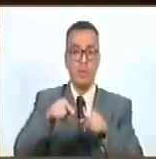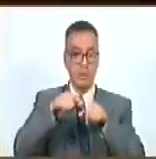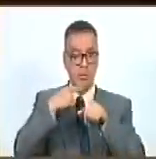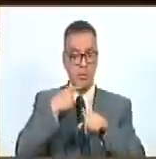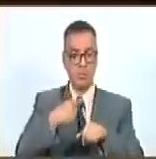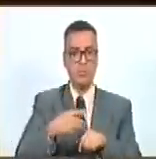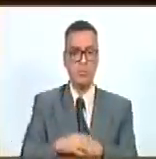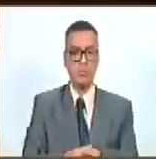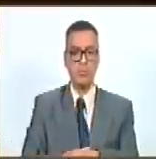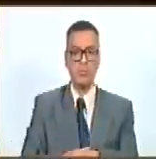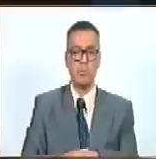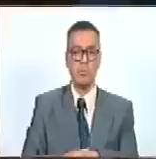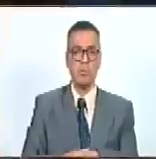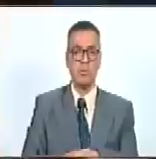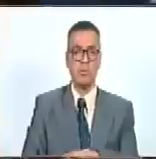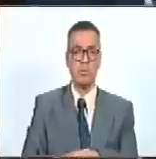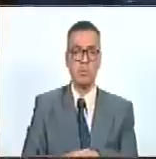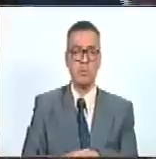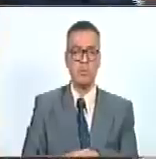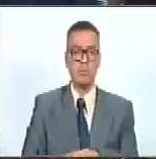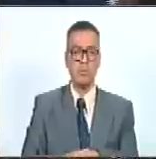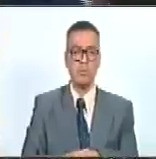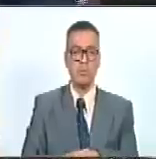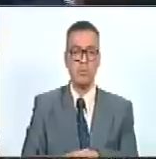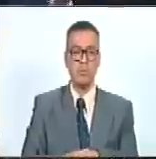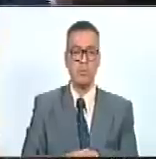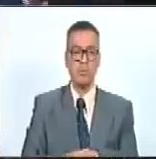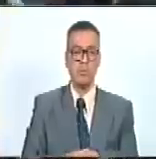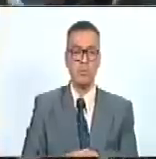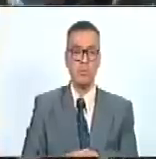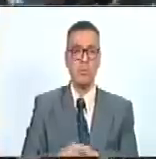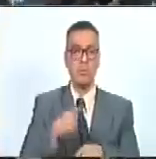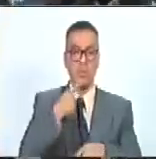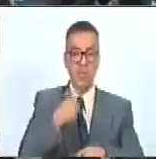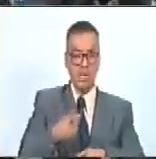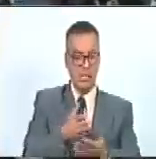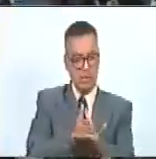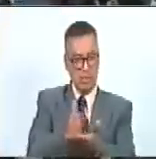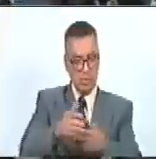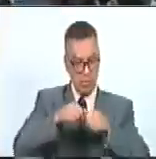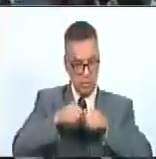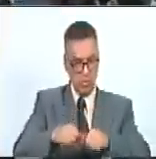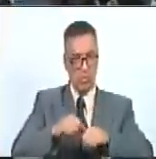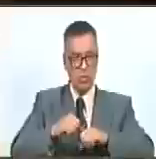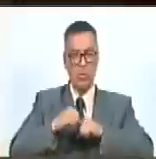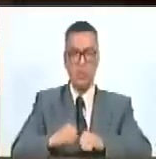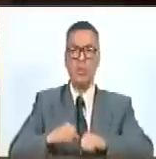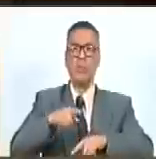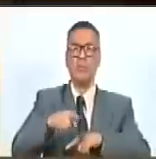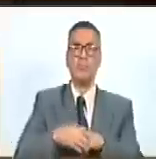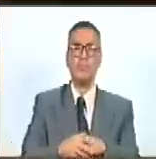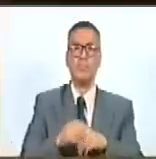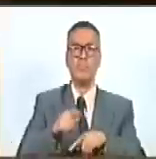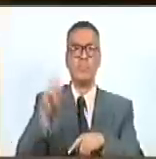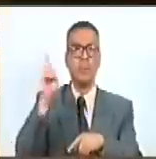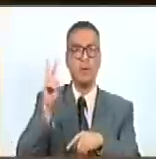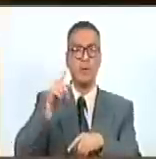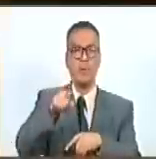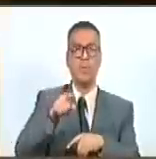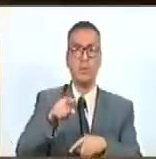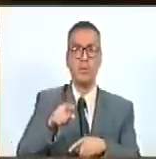para que Venezuela